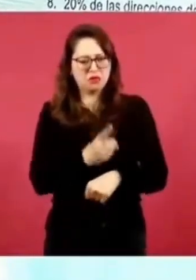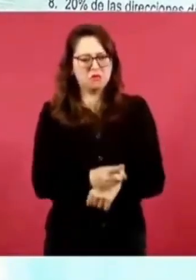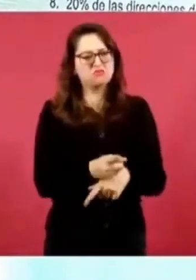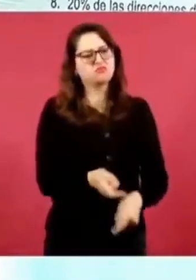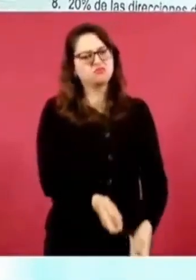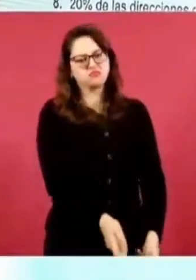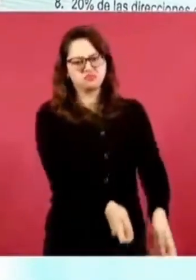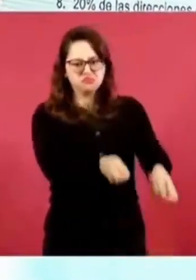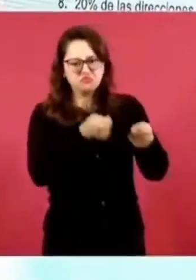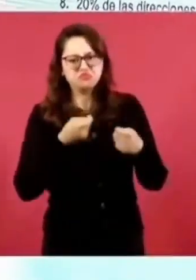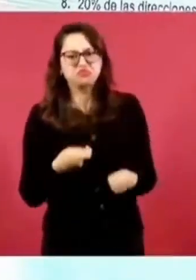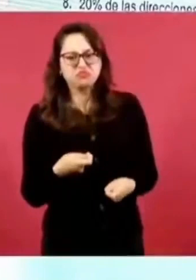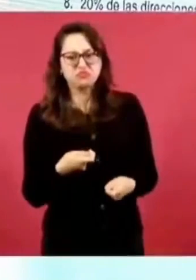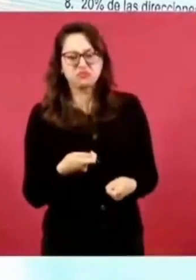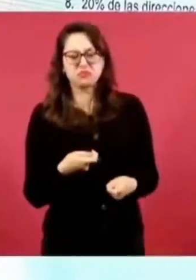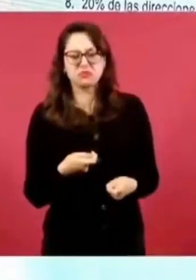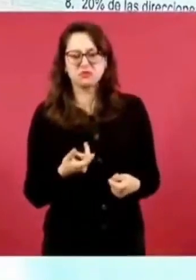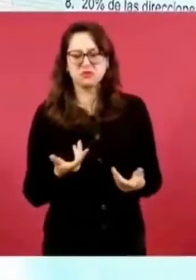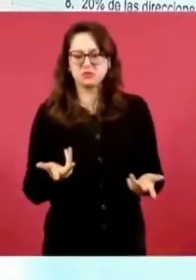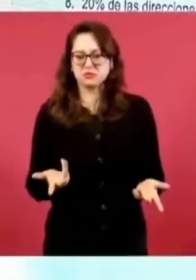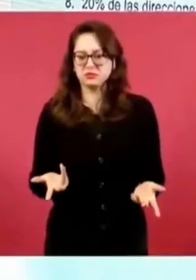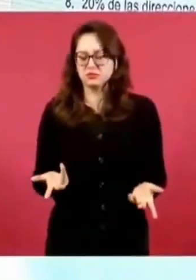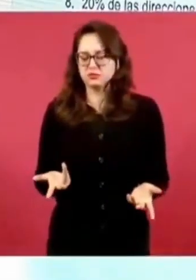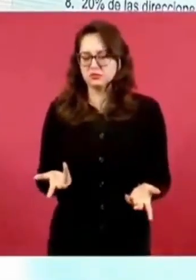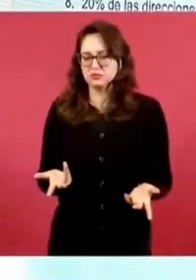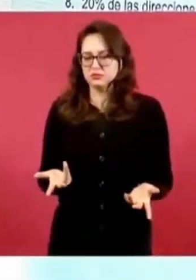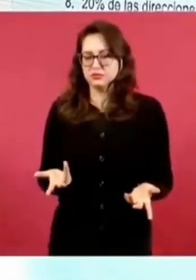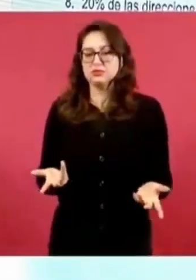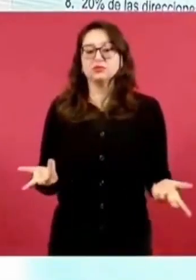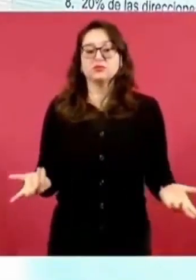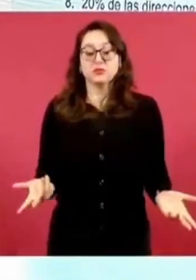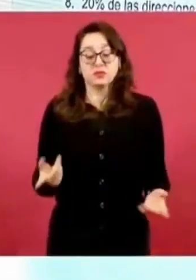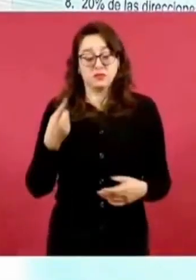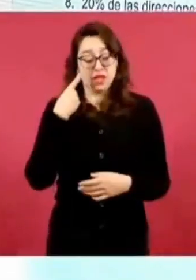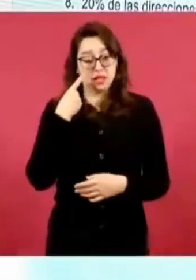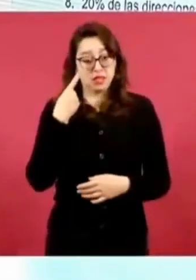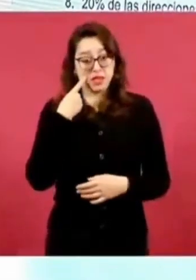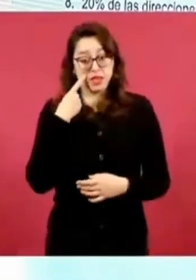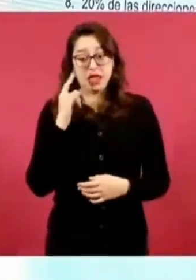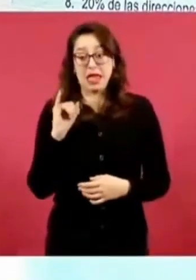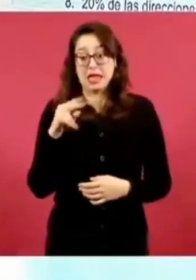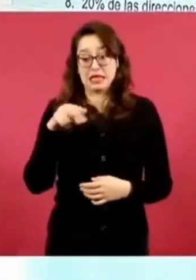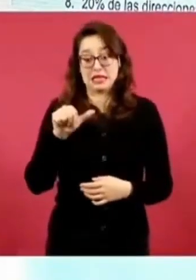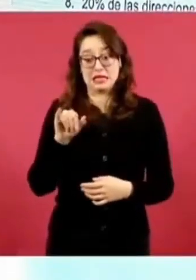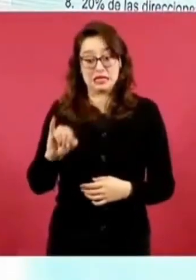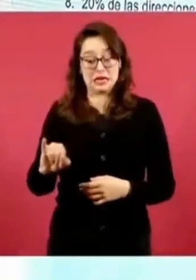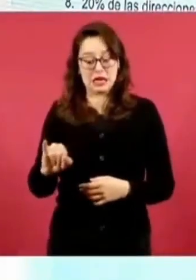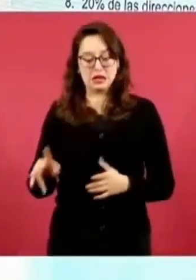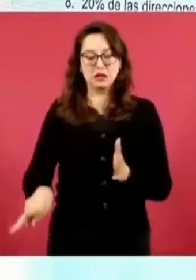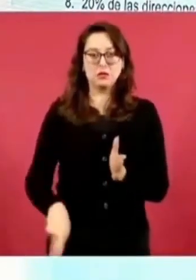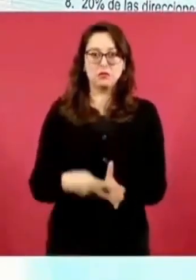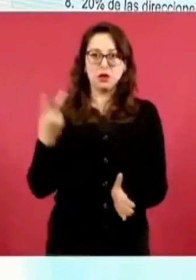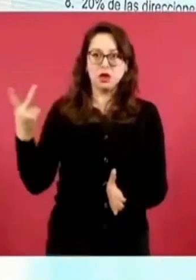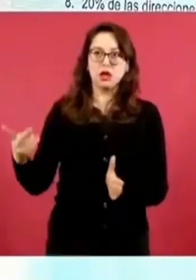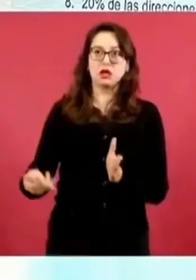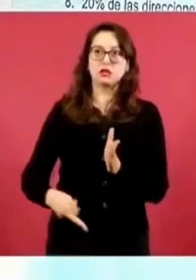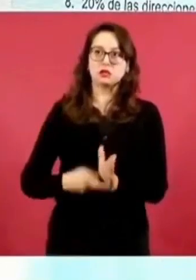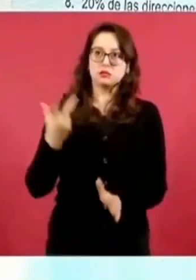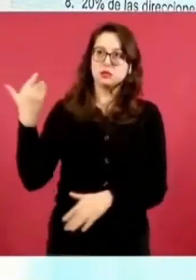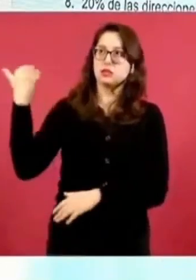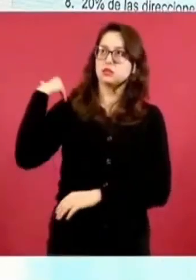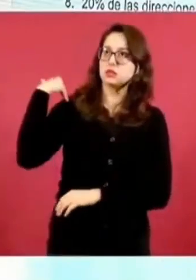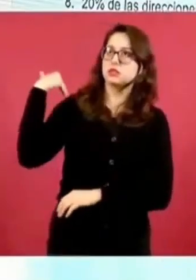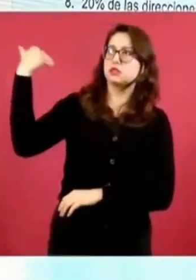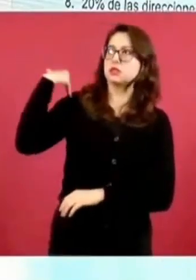en otras ocasiones, que les informemos qué tipo de papel